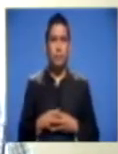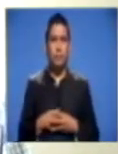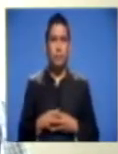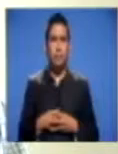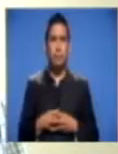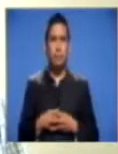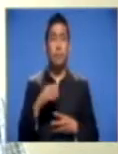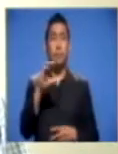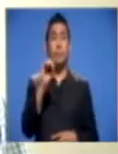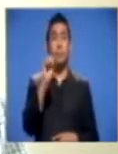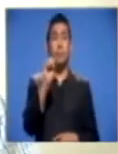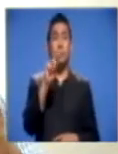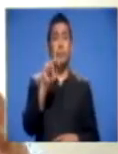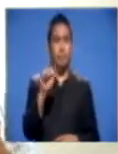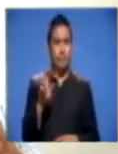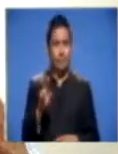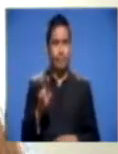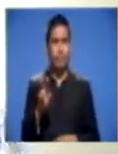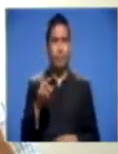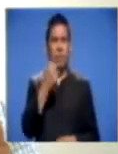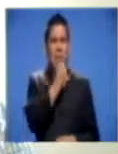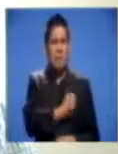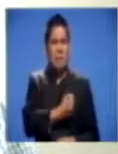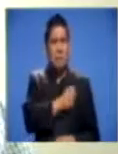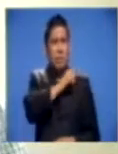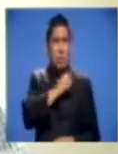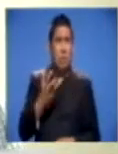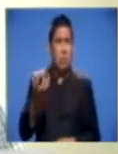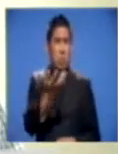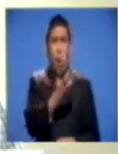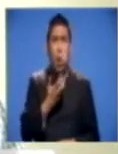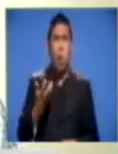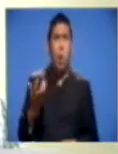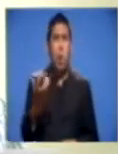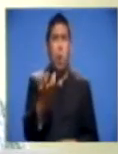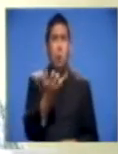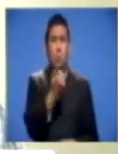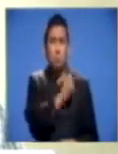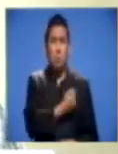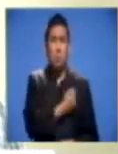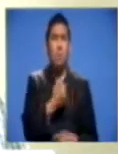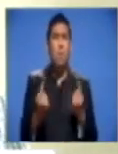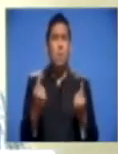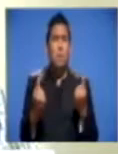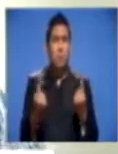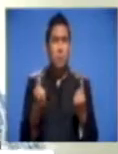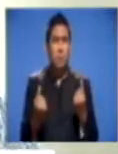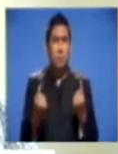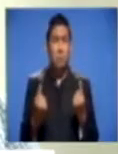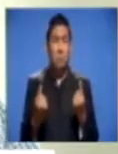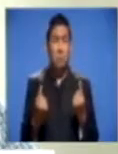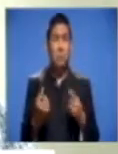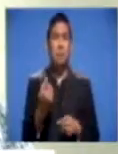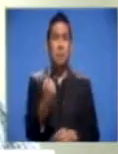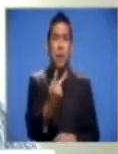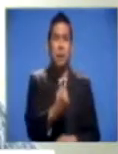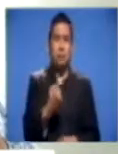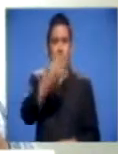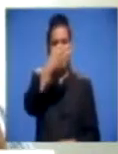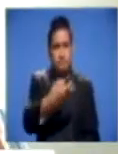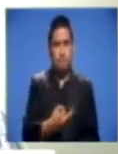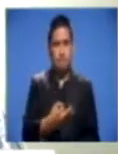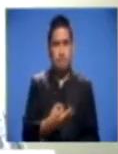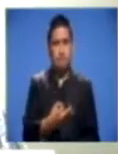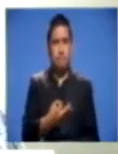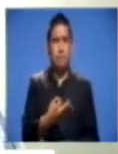Osmar, el flagelo más grande de la delincuencia es que las personas honradas nos